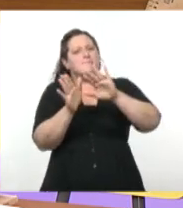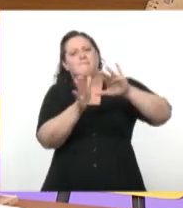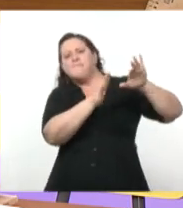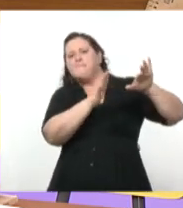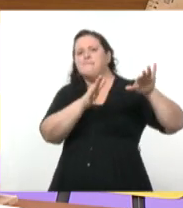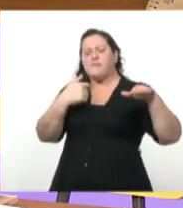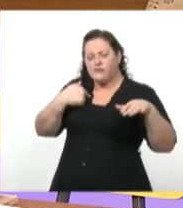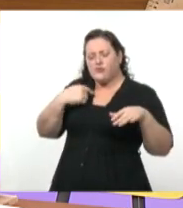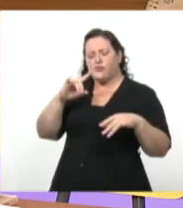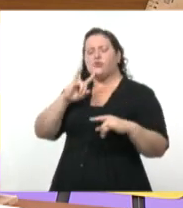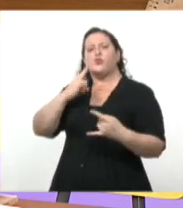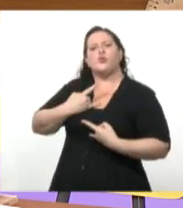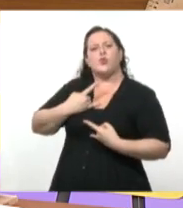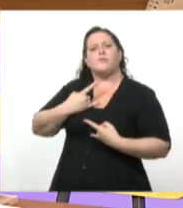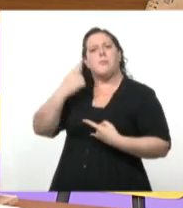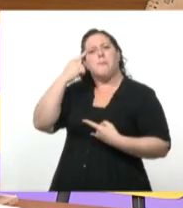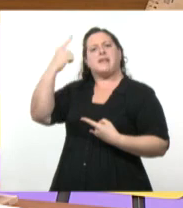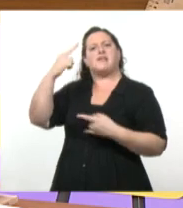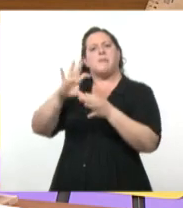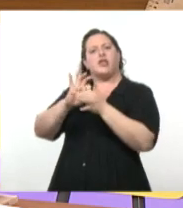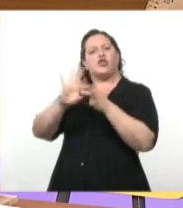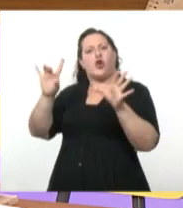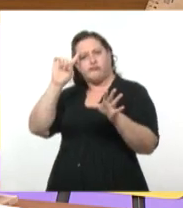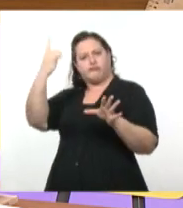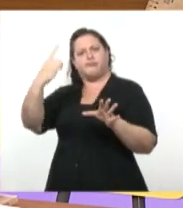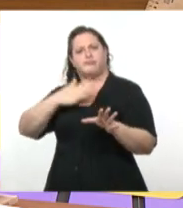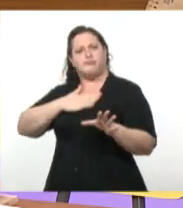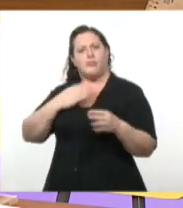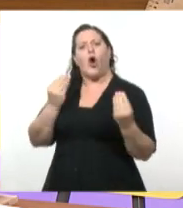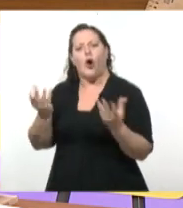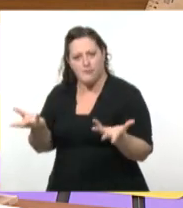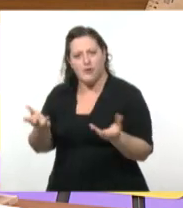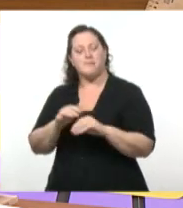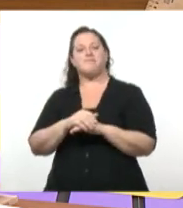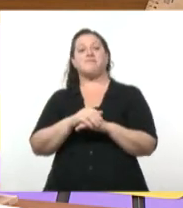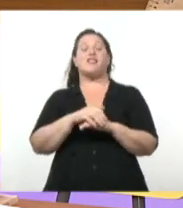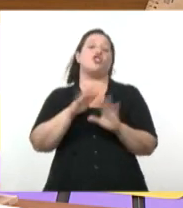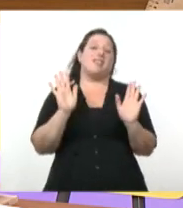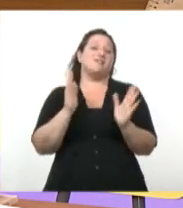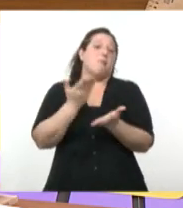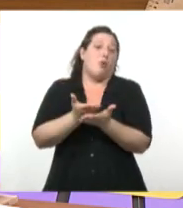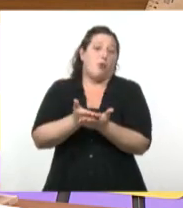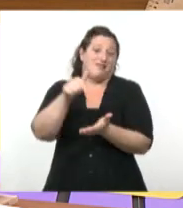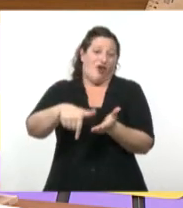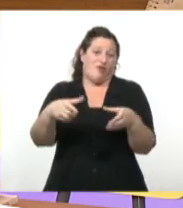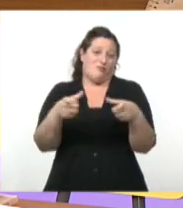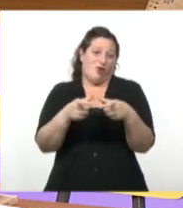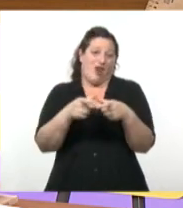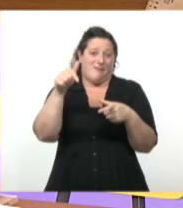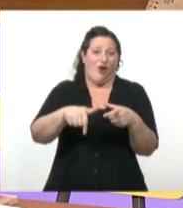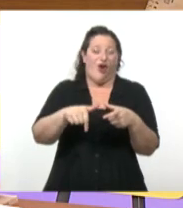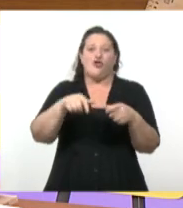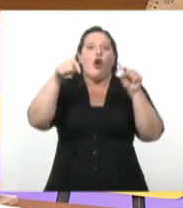pensamiento autónomo. Así que esta es la invitación para el programa de hoy. Hoy tenemos de todo.